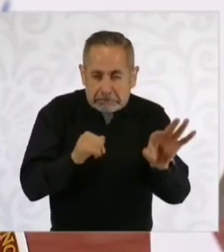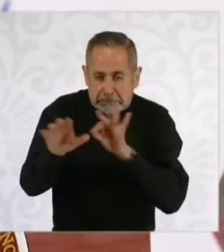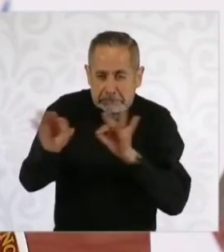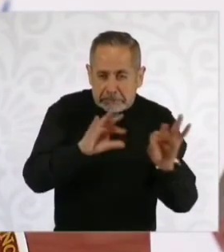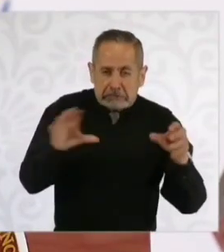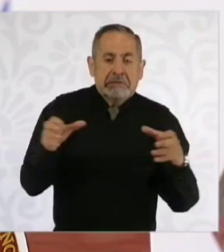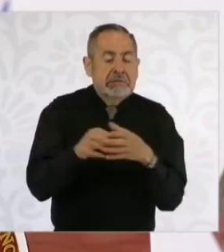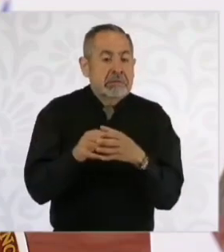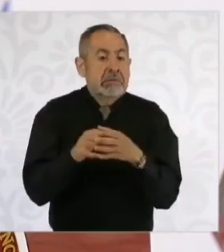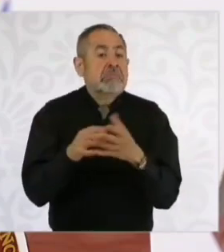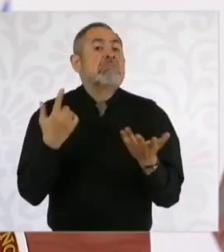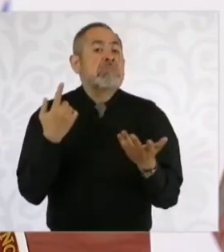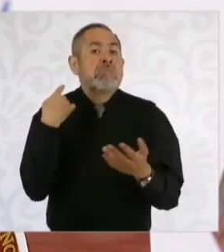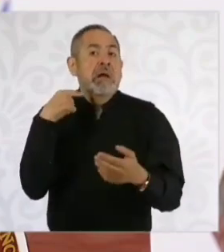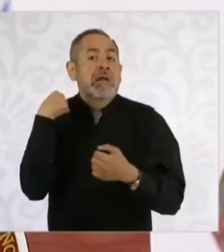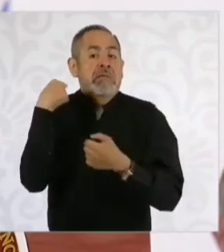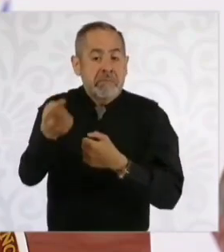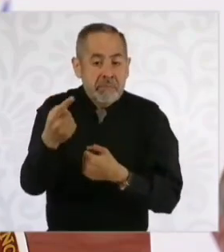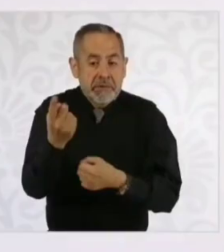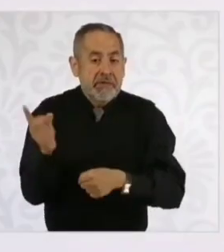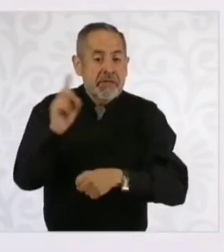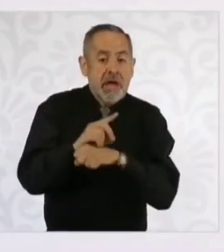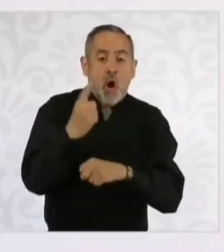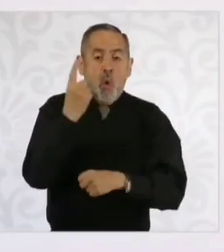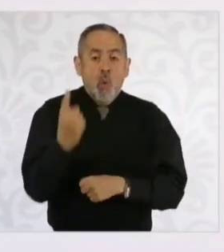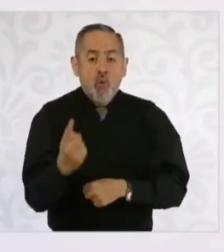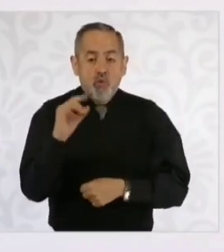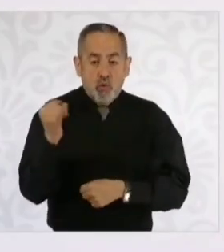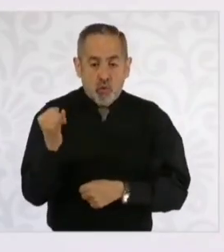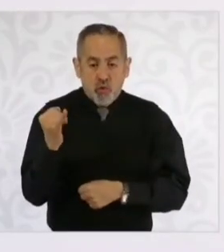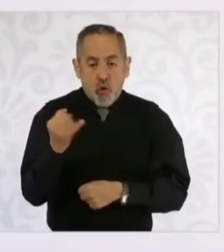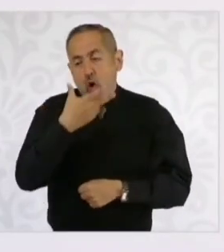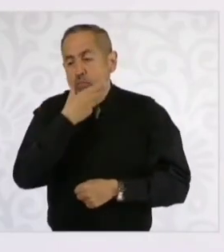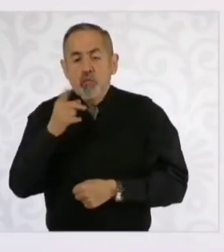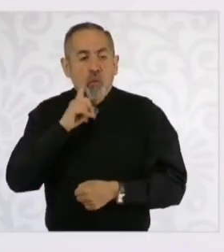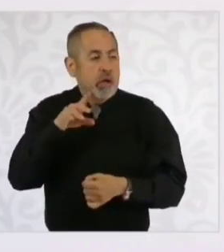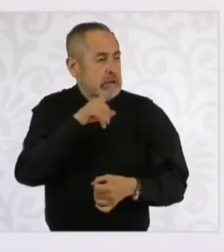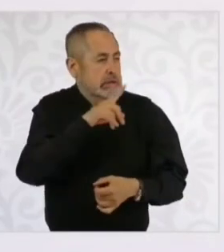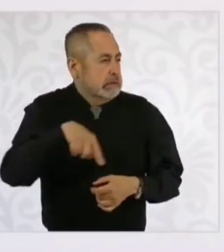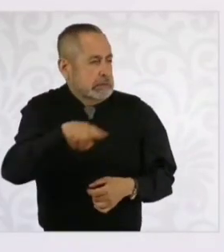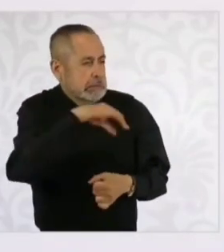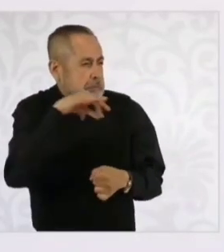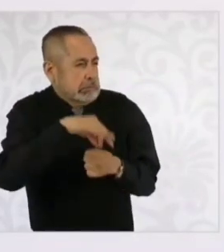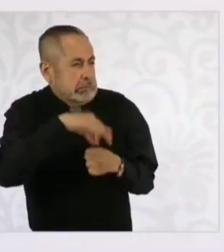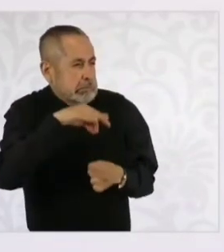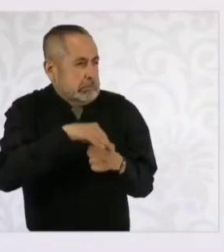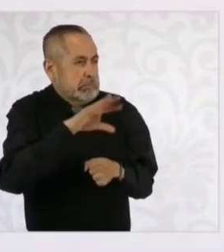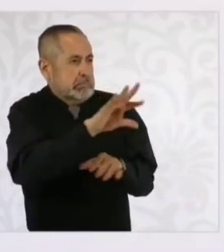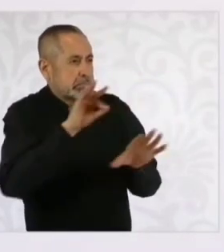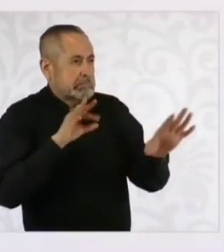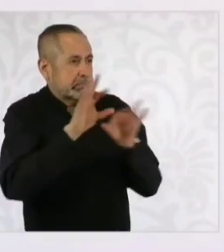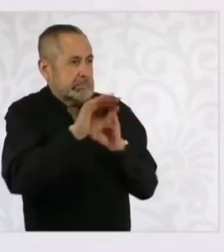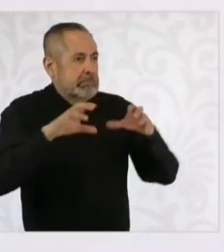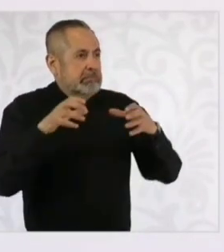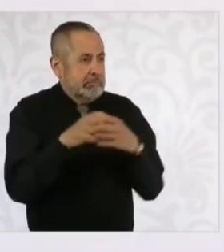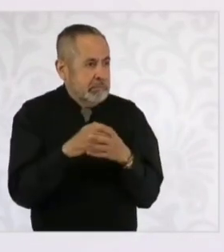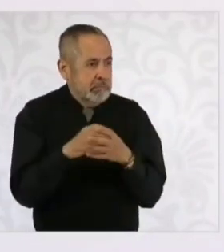puedan ser votados o votadas para constituir el nuevo Poder Judicial en nuestro país.